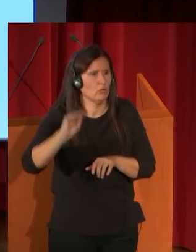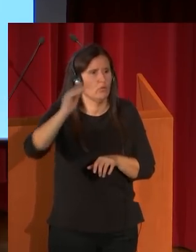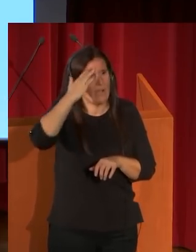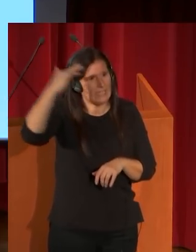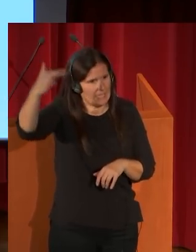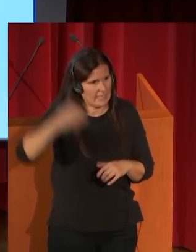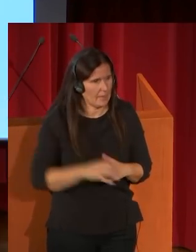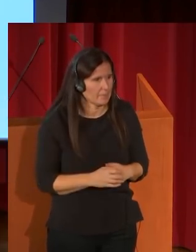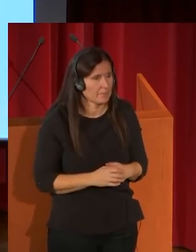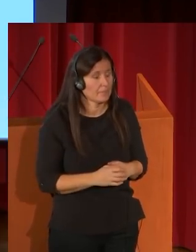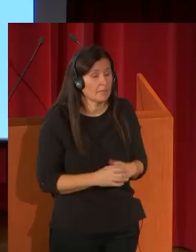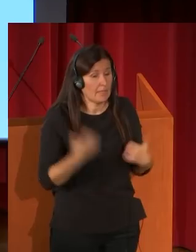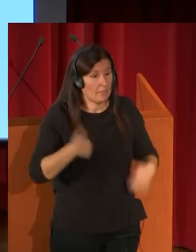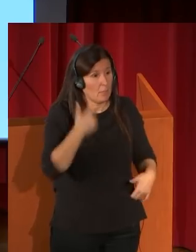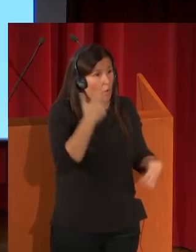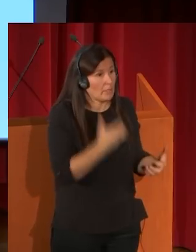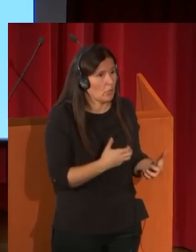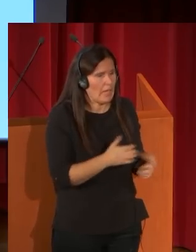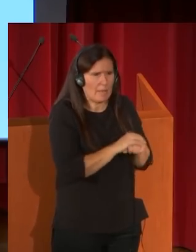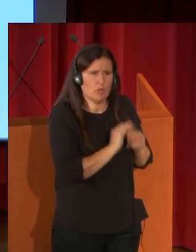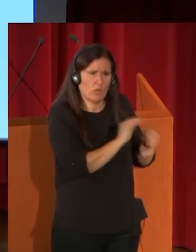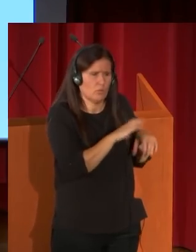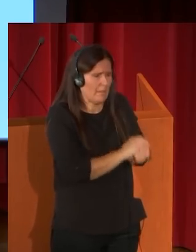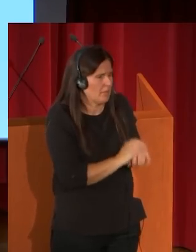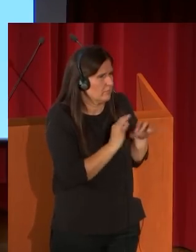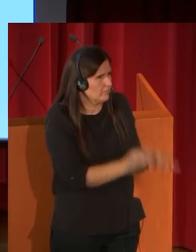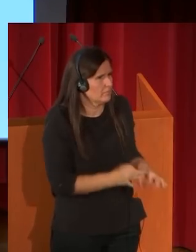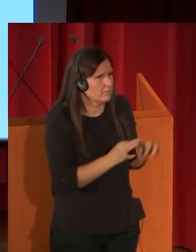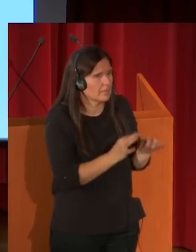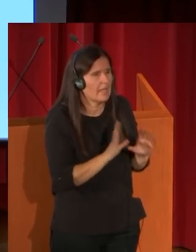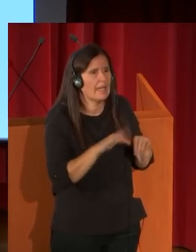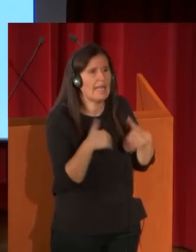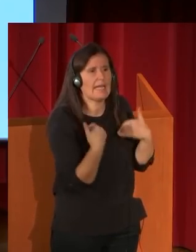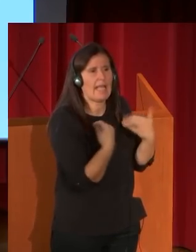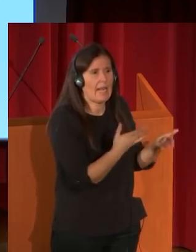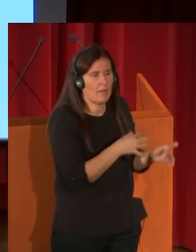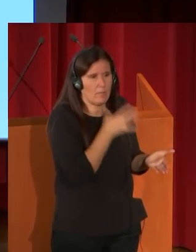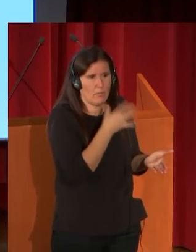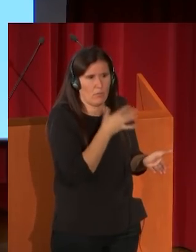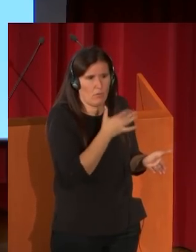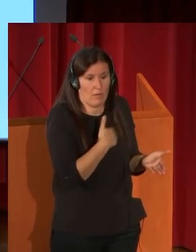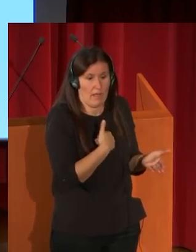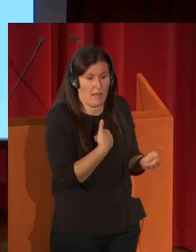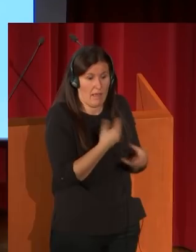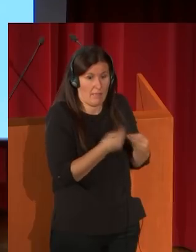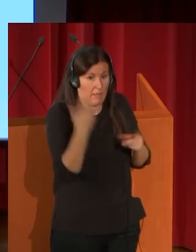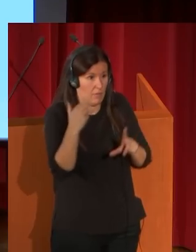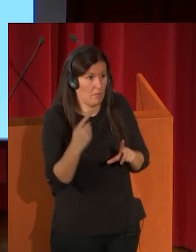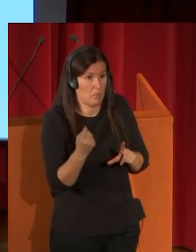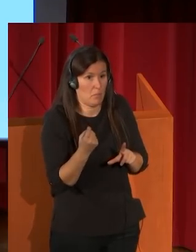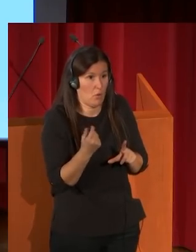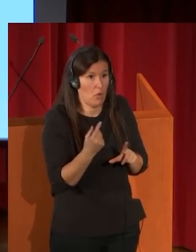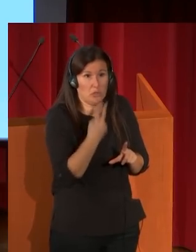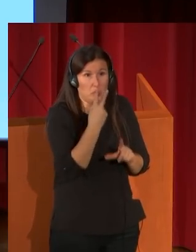Fortuny, una persona generosa, amigo de sus amigos, le regala, impresionado al poco de realizarla en dos o tres